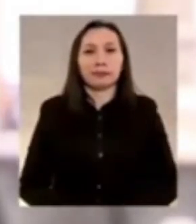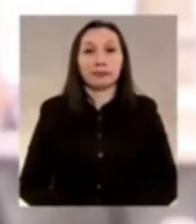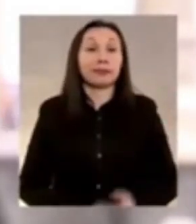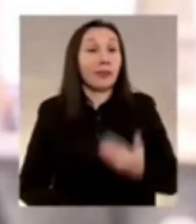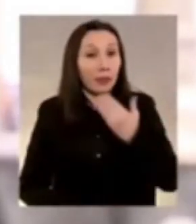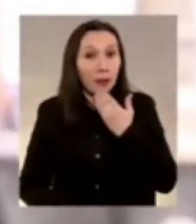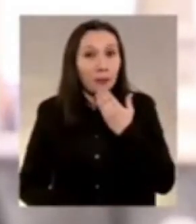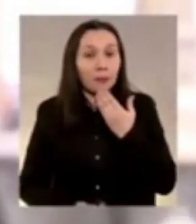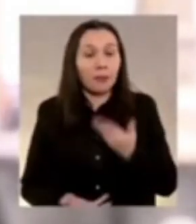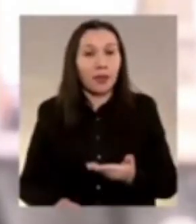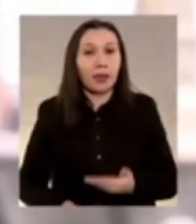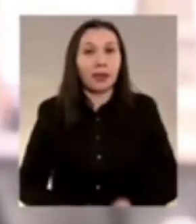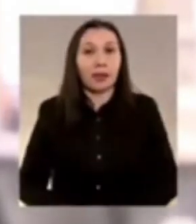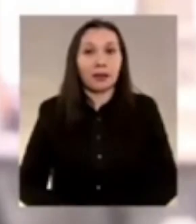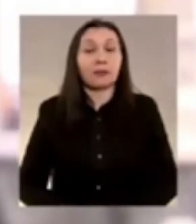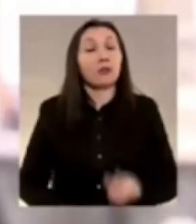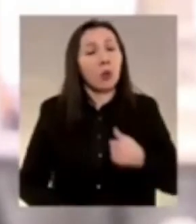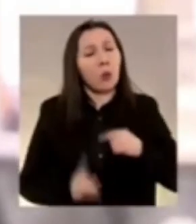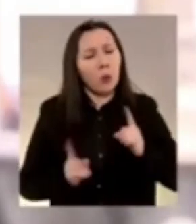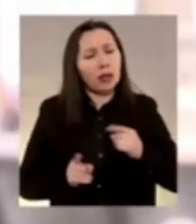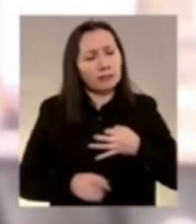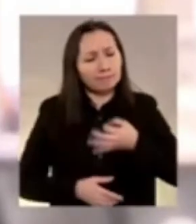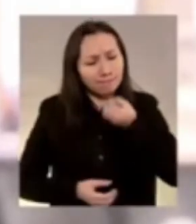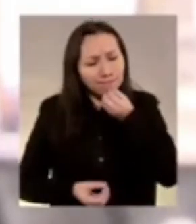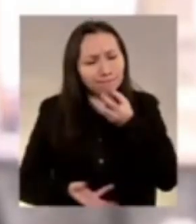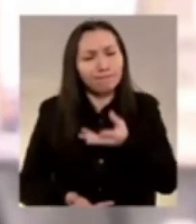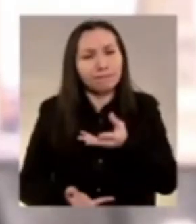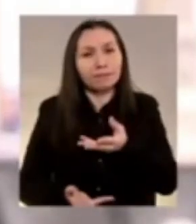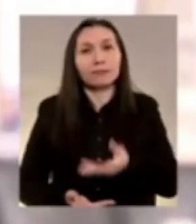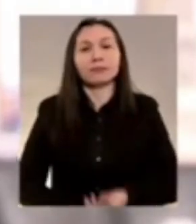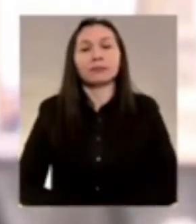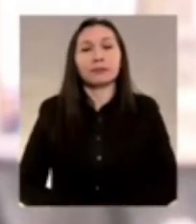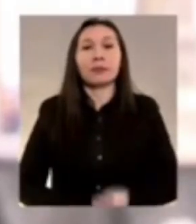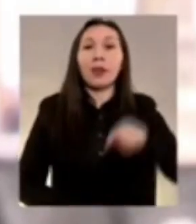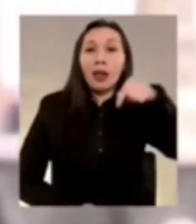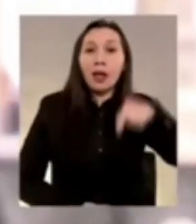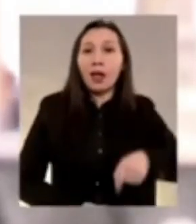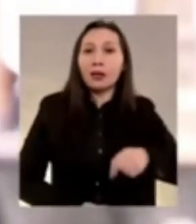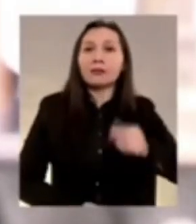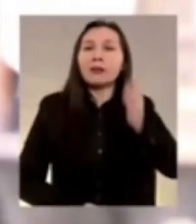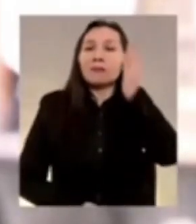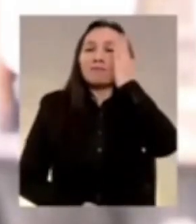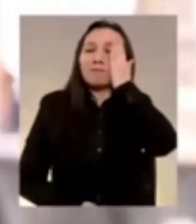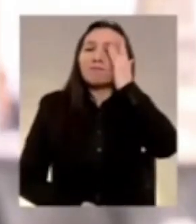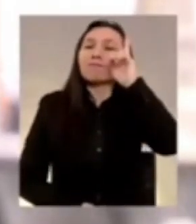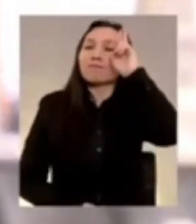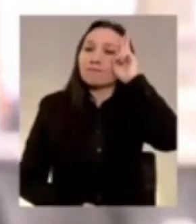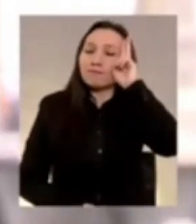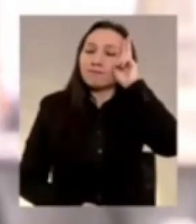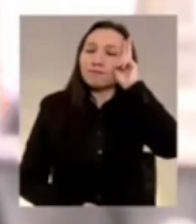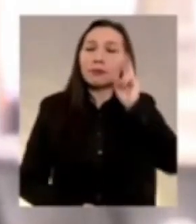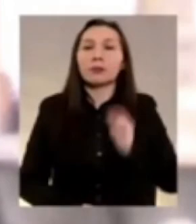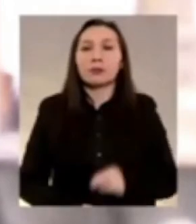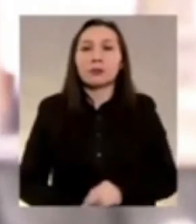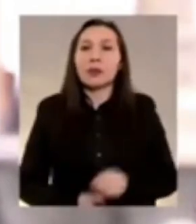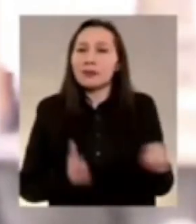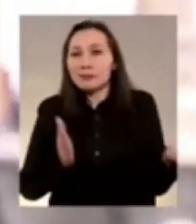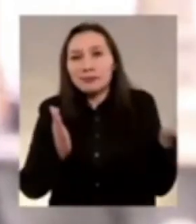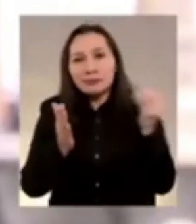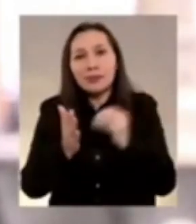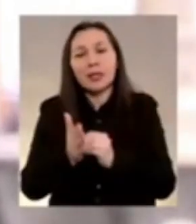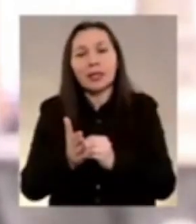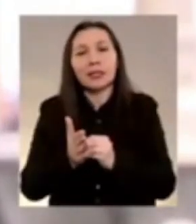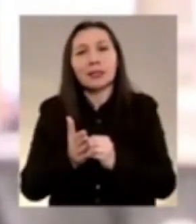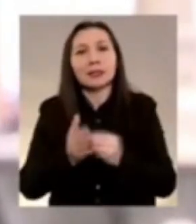Y también me atrevo en esta conmemoración a reforzar